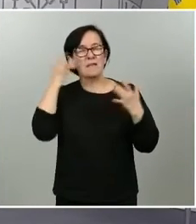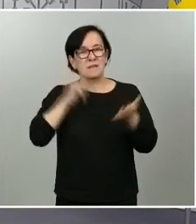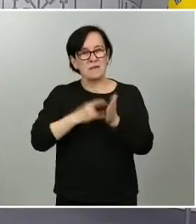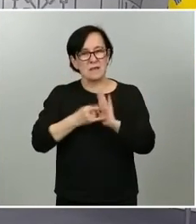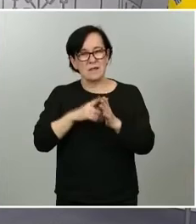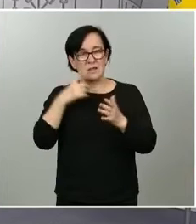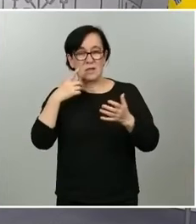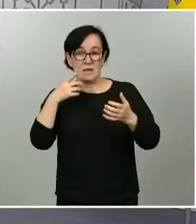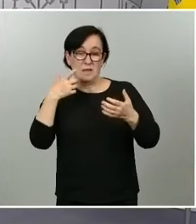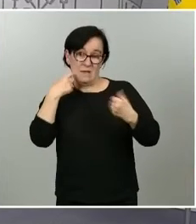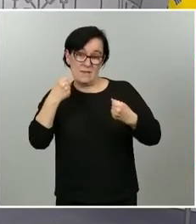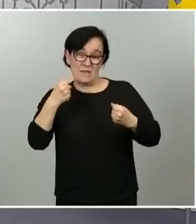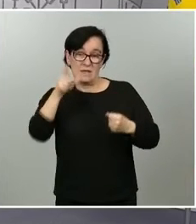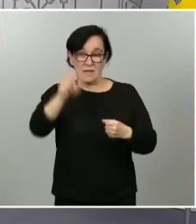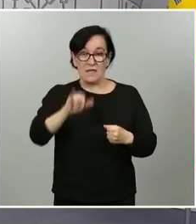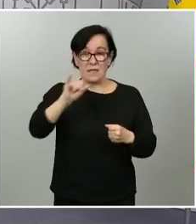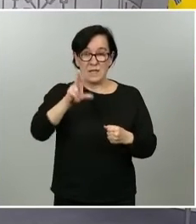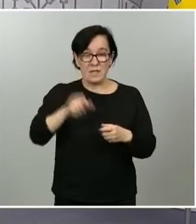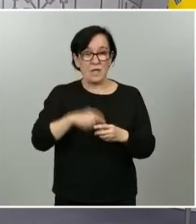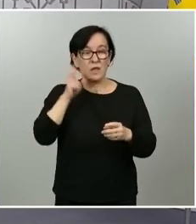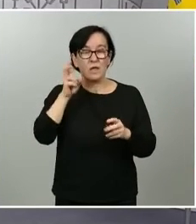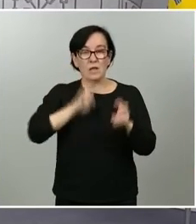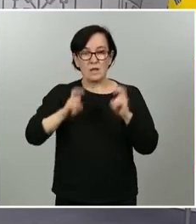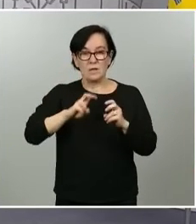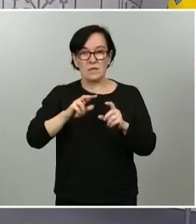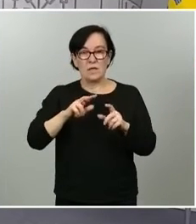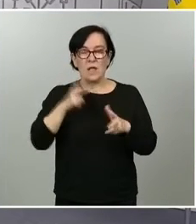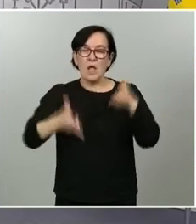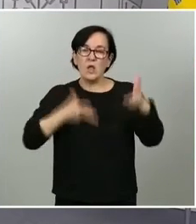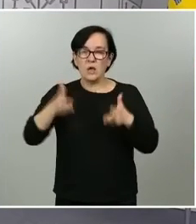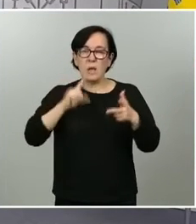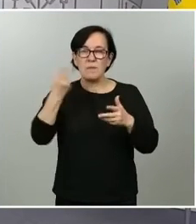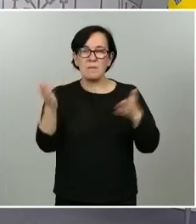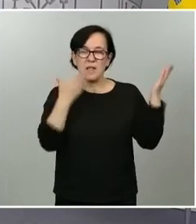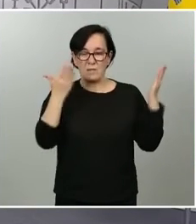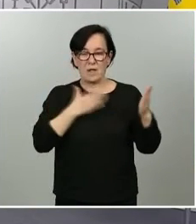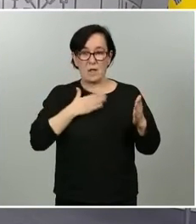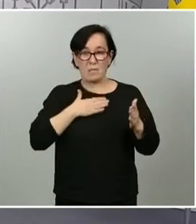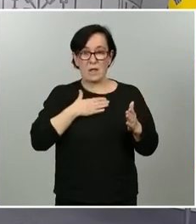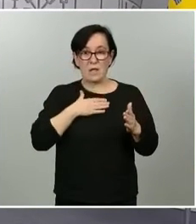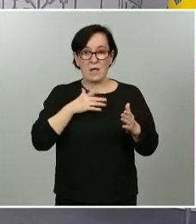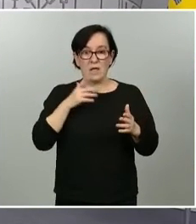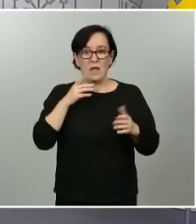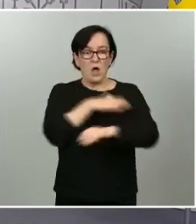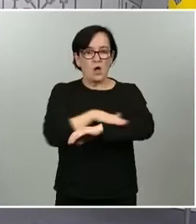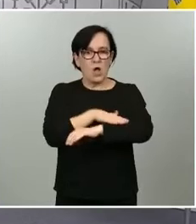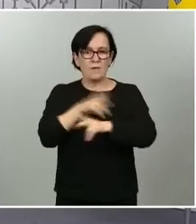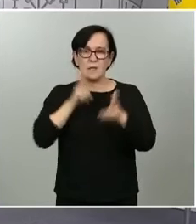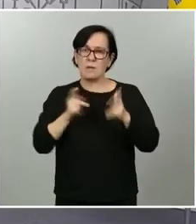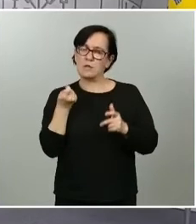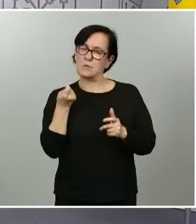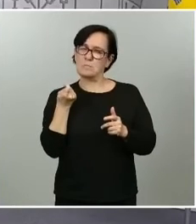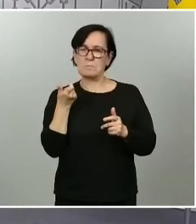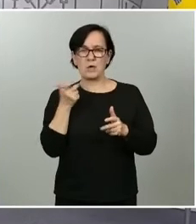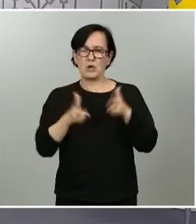ministro Villa usted había pasado a la primera fase pero el propio gobierno vasco ha reculado un poco en esa primera fase